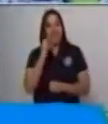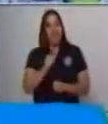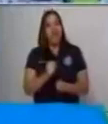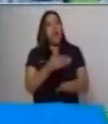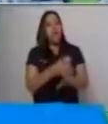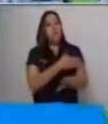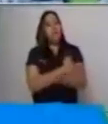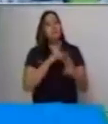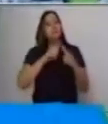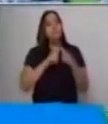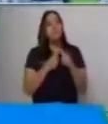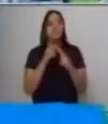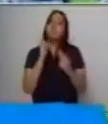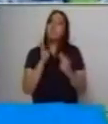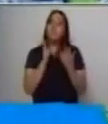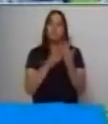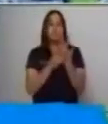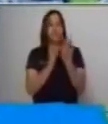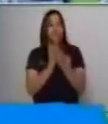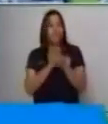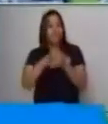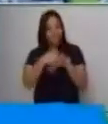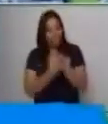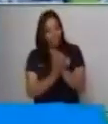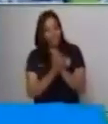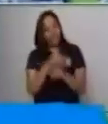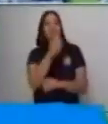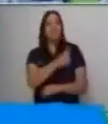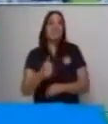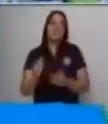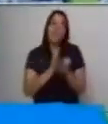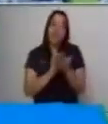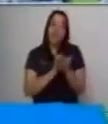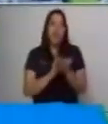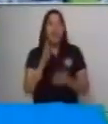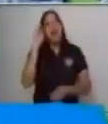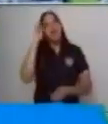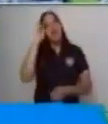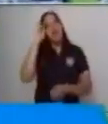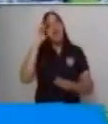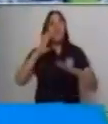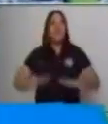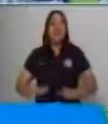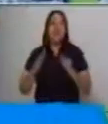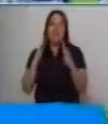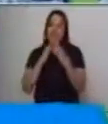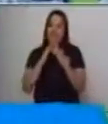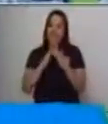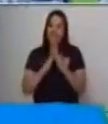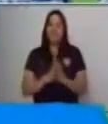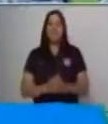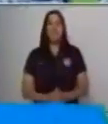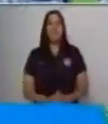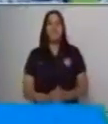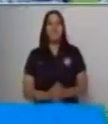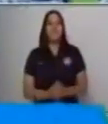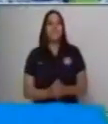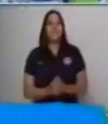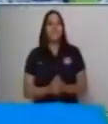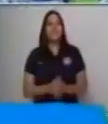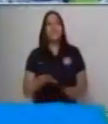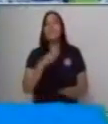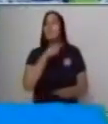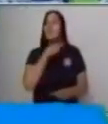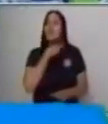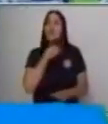recomiendo que laves tus manos constantemente con agua y jabón. Recuerda, quédate en casa. Es un gusto